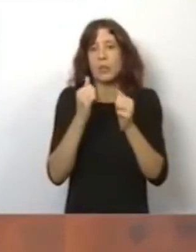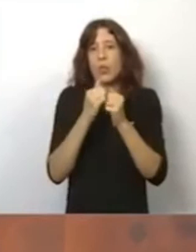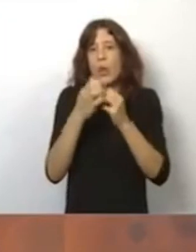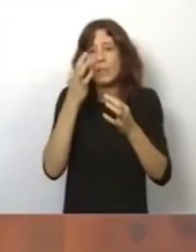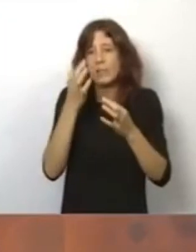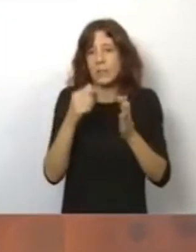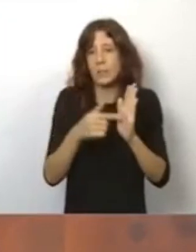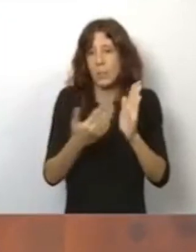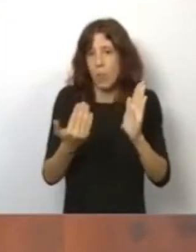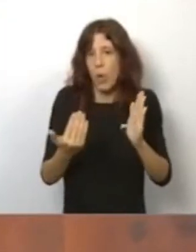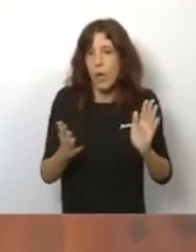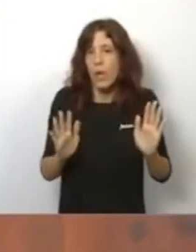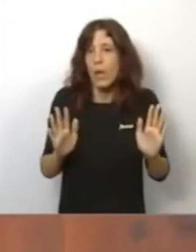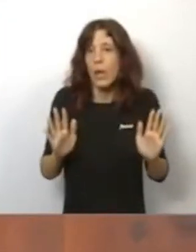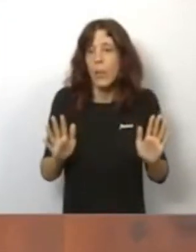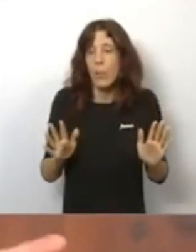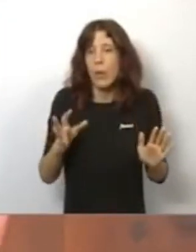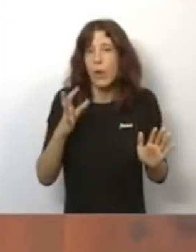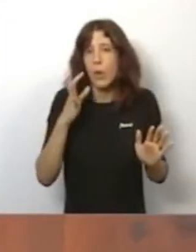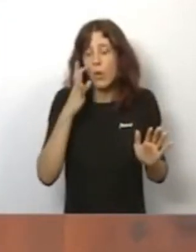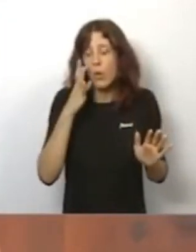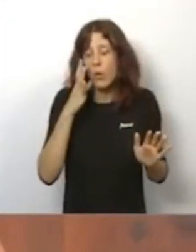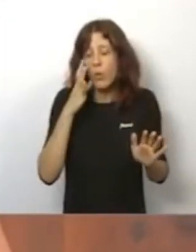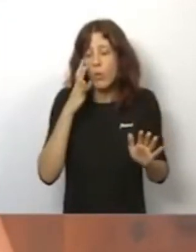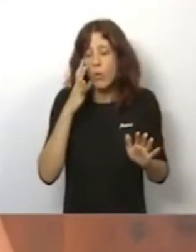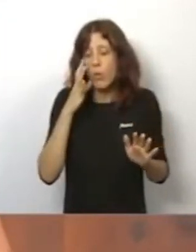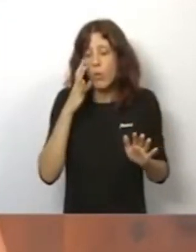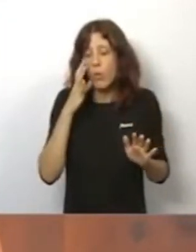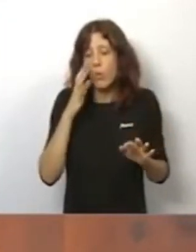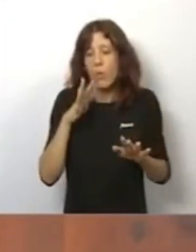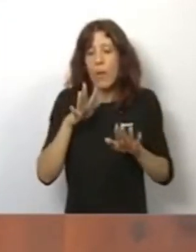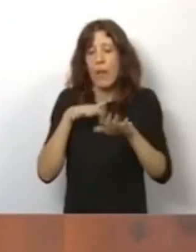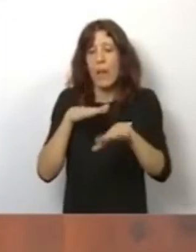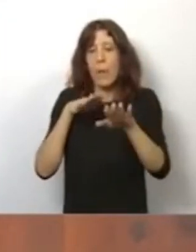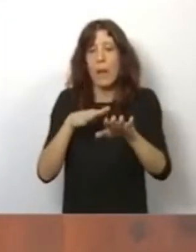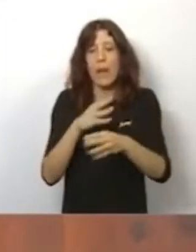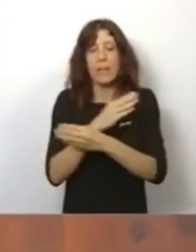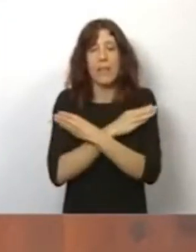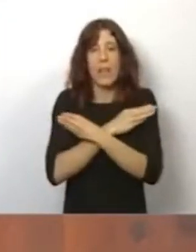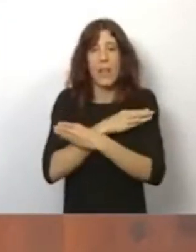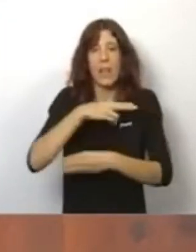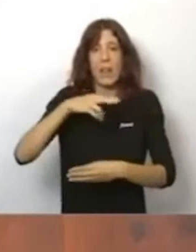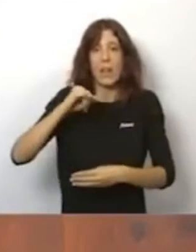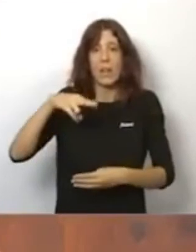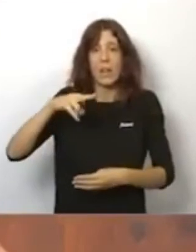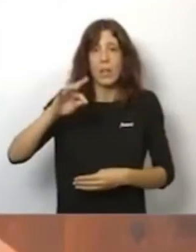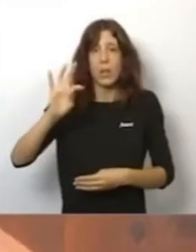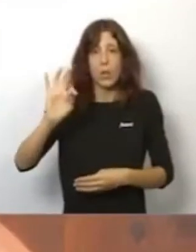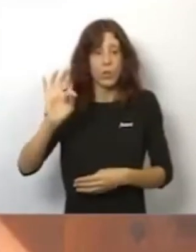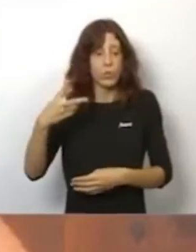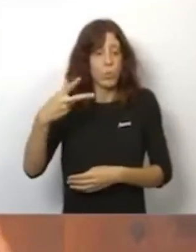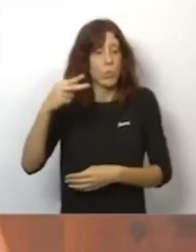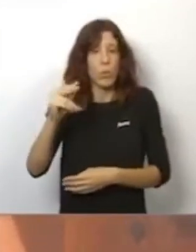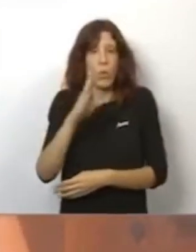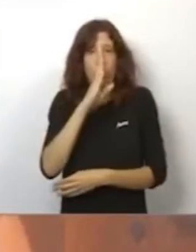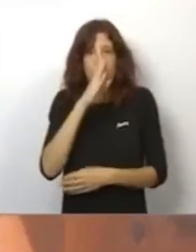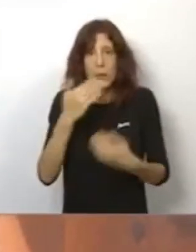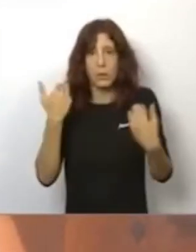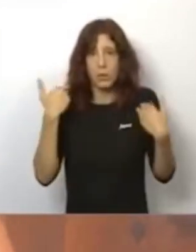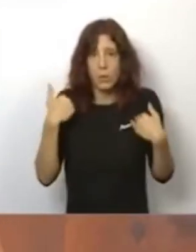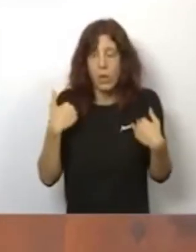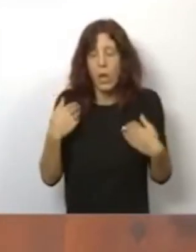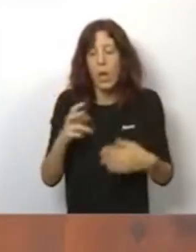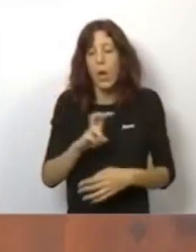pero en cualquier caso la cabalgata del Ninot, recuerdo perfectamente que ya se renunció a ella. Hay otros